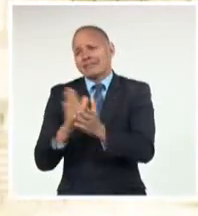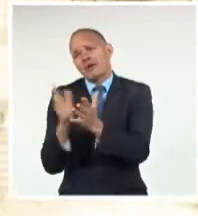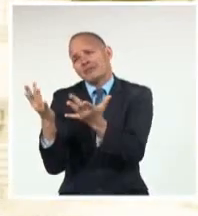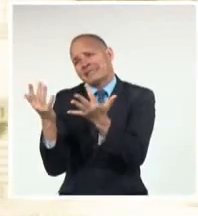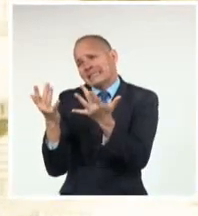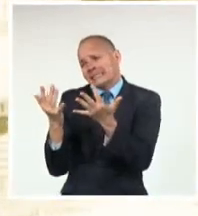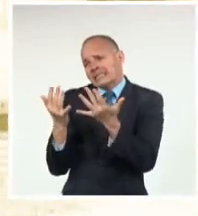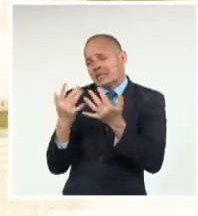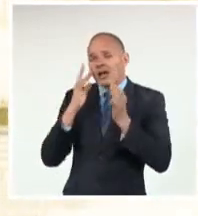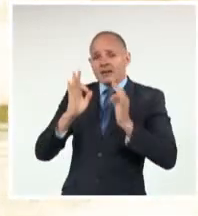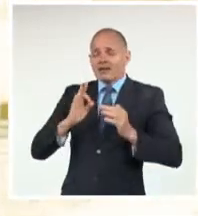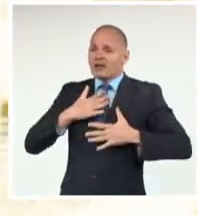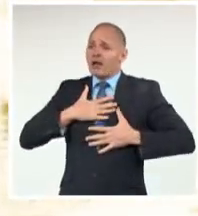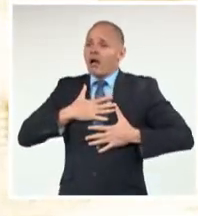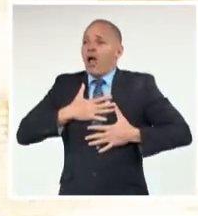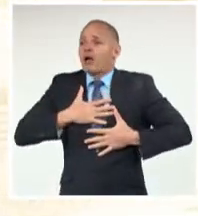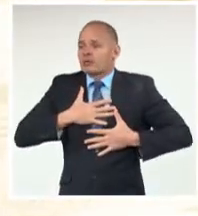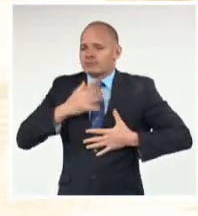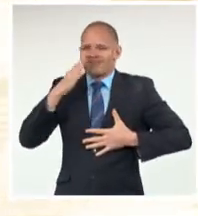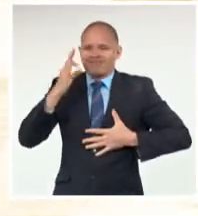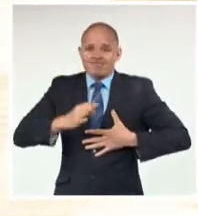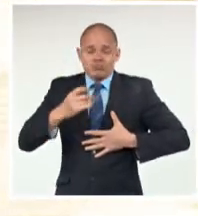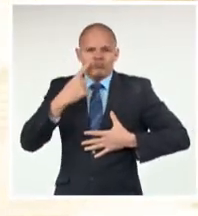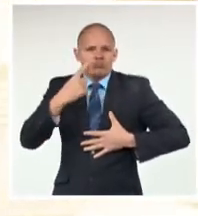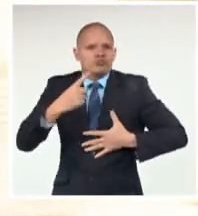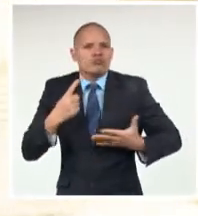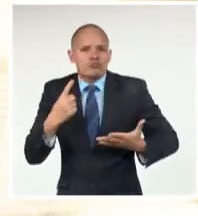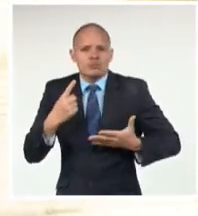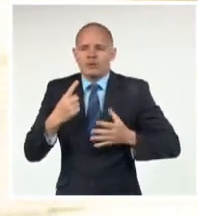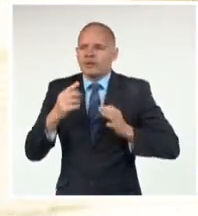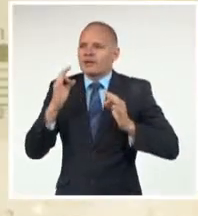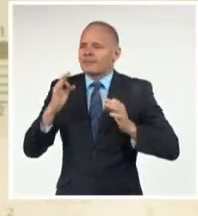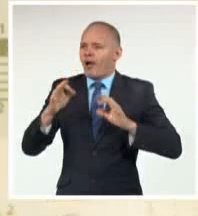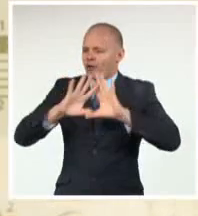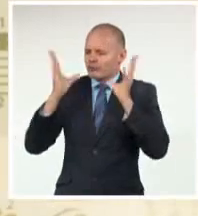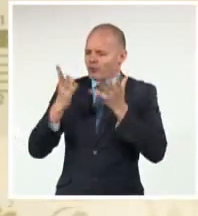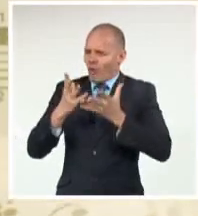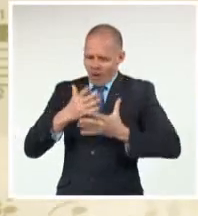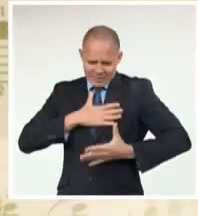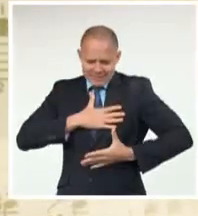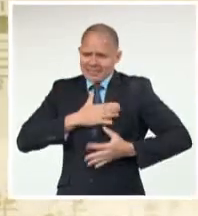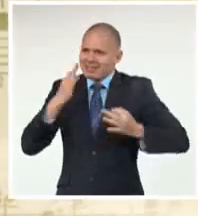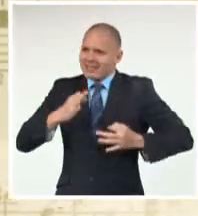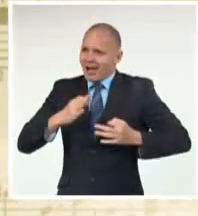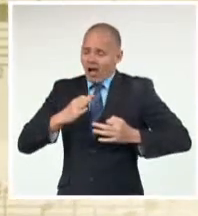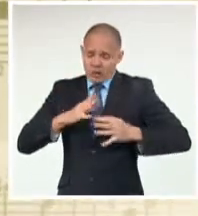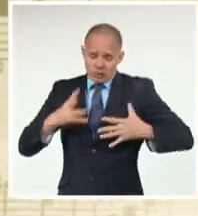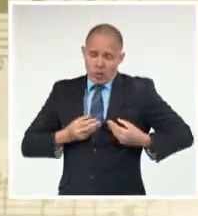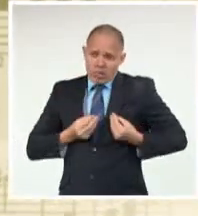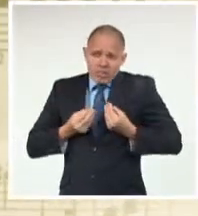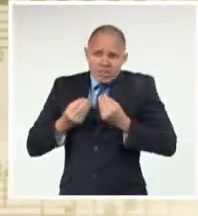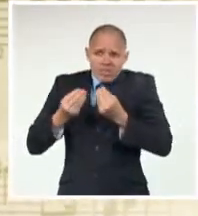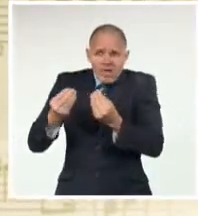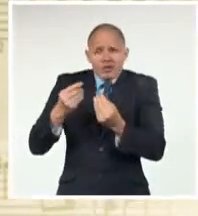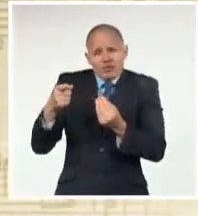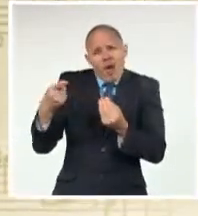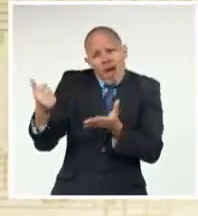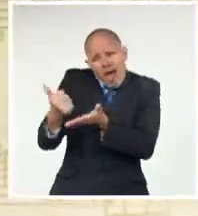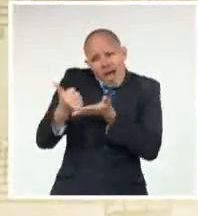Que me muero Si presto No me tiras Mi dolor